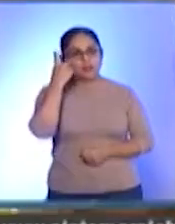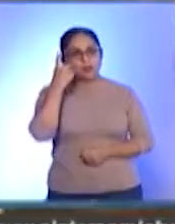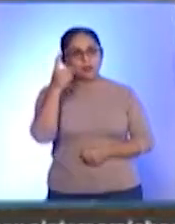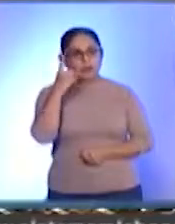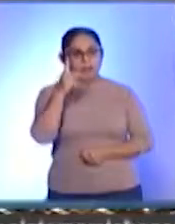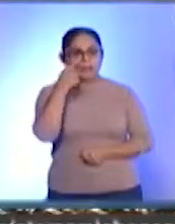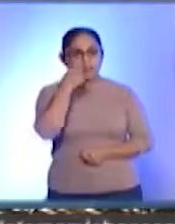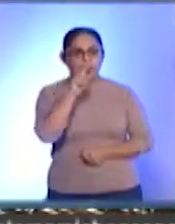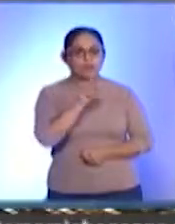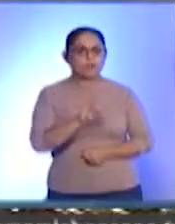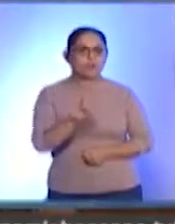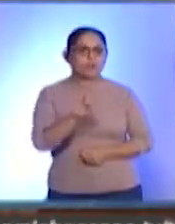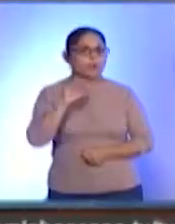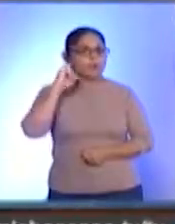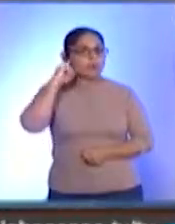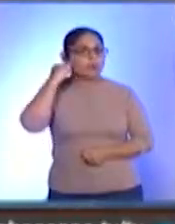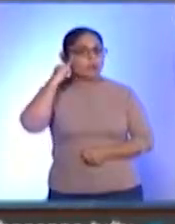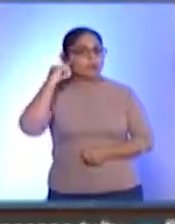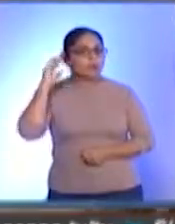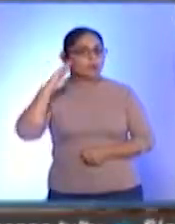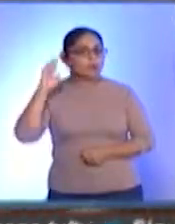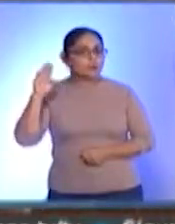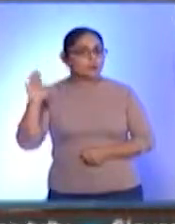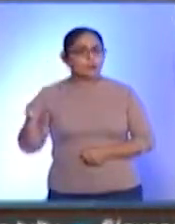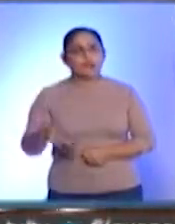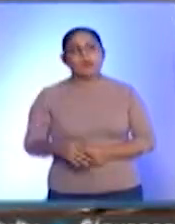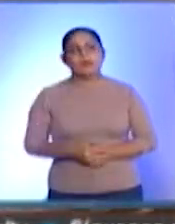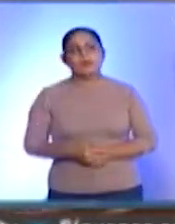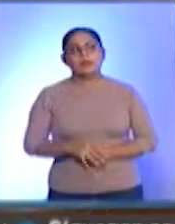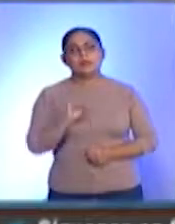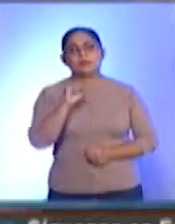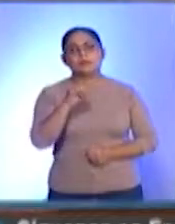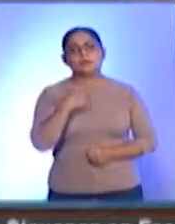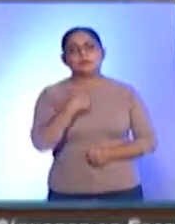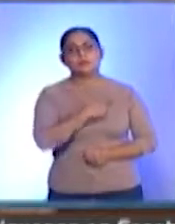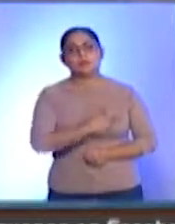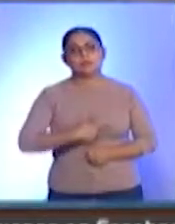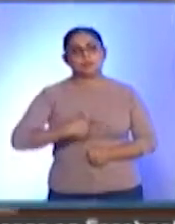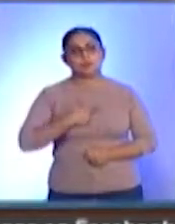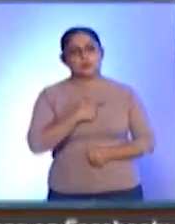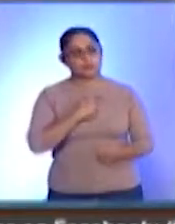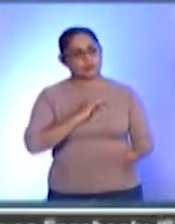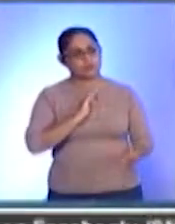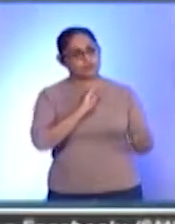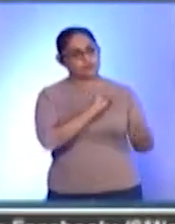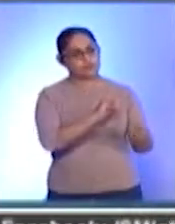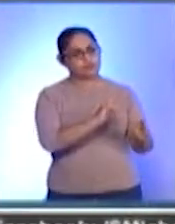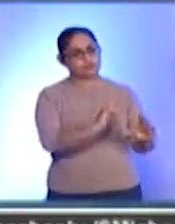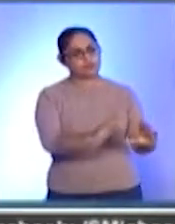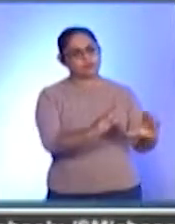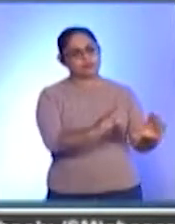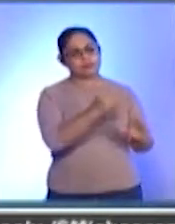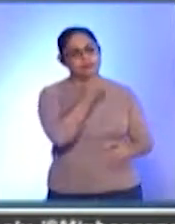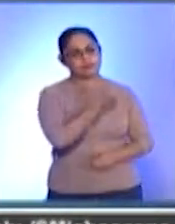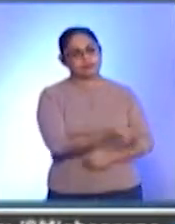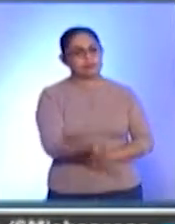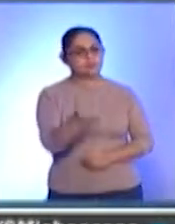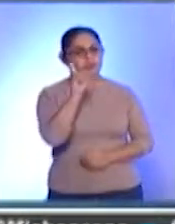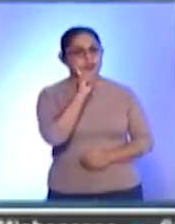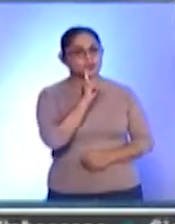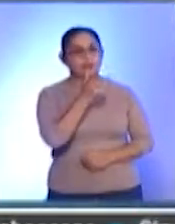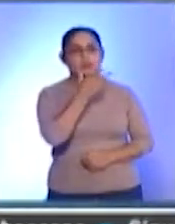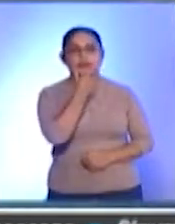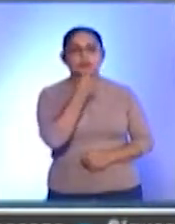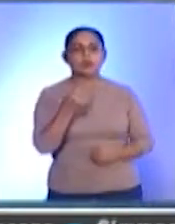de Michoacán. Con gusto estoy frente al grupo de niños y niñas jóvenes